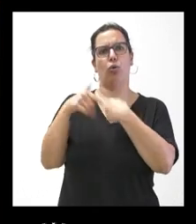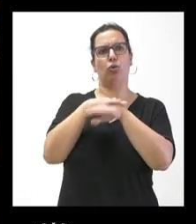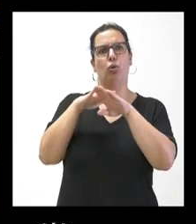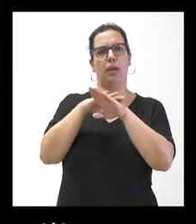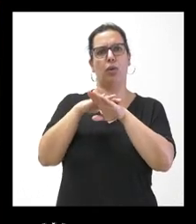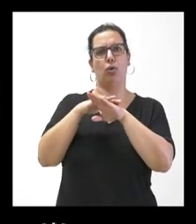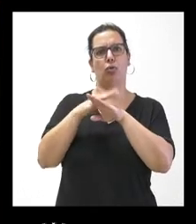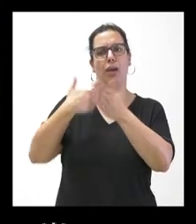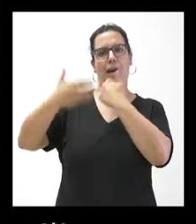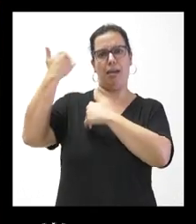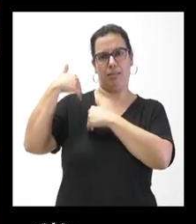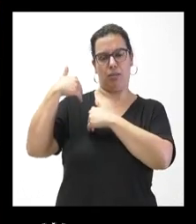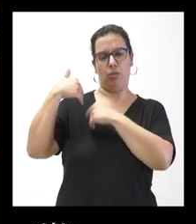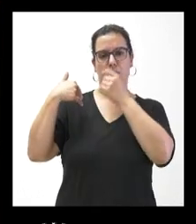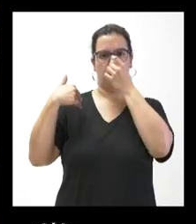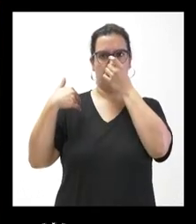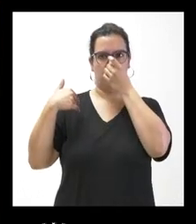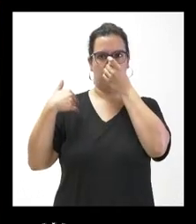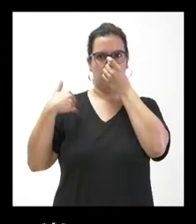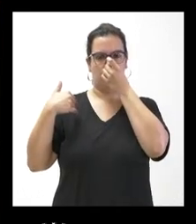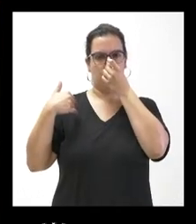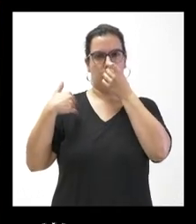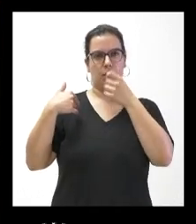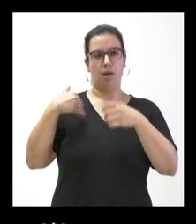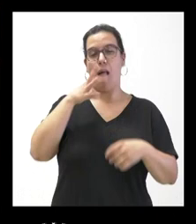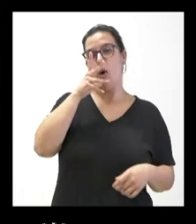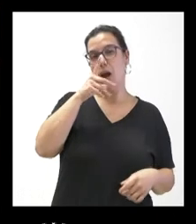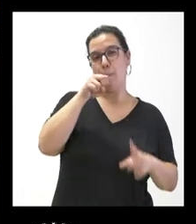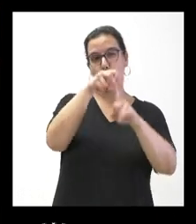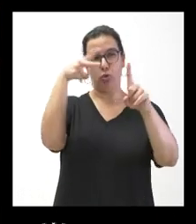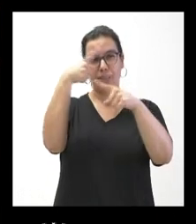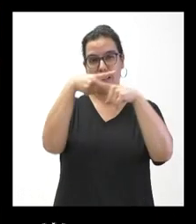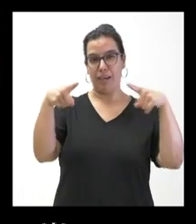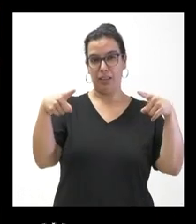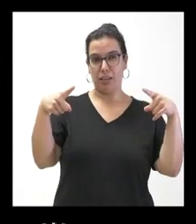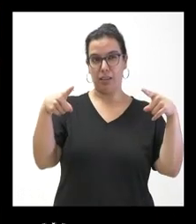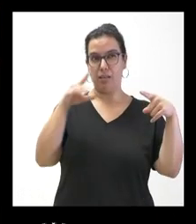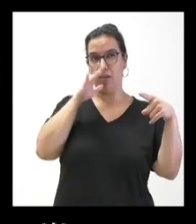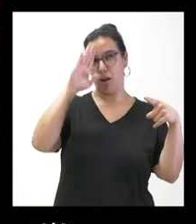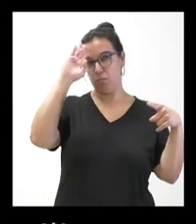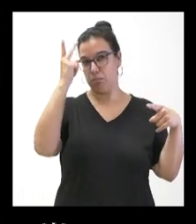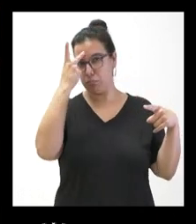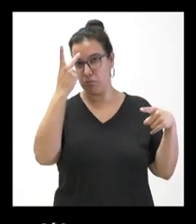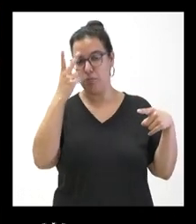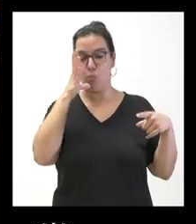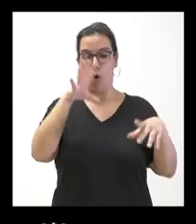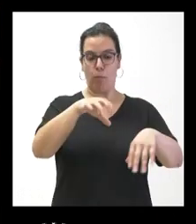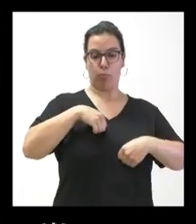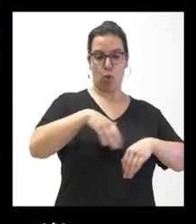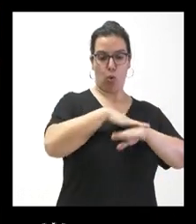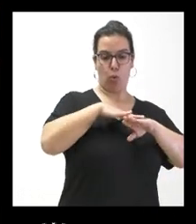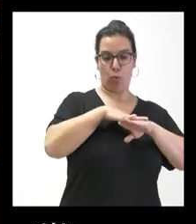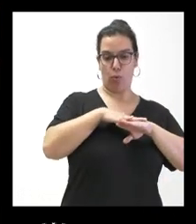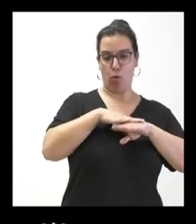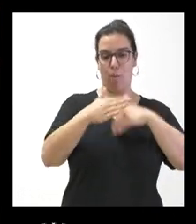No sé si ahora lo ven diferente a como lo veían en aquel momento, las cosas se ven diferentes cuando han pasado, pero